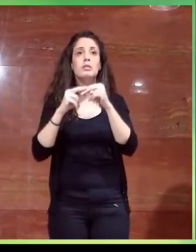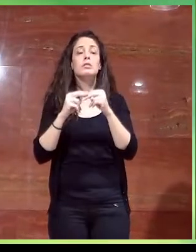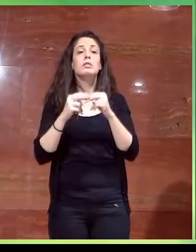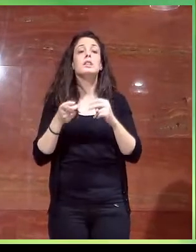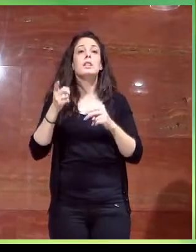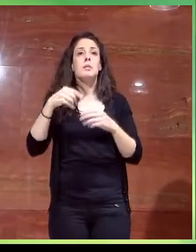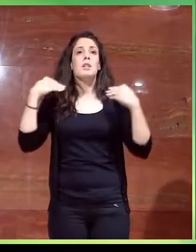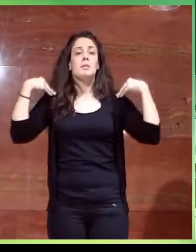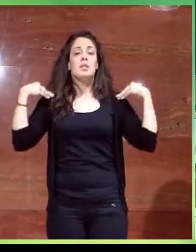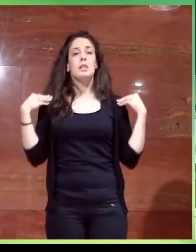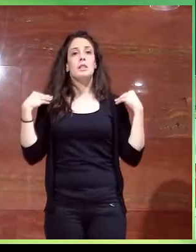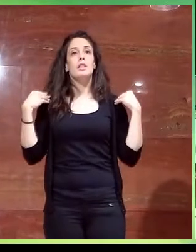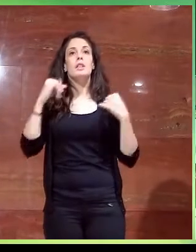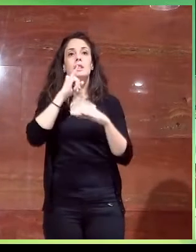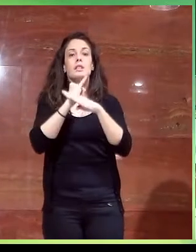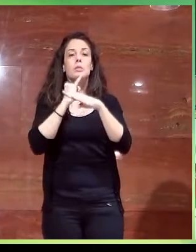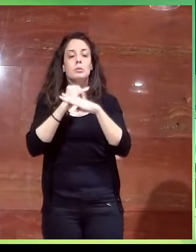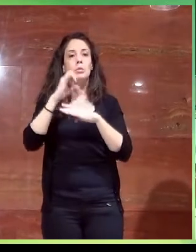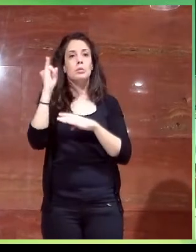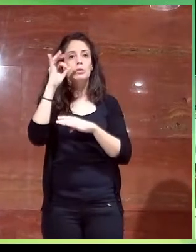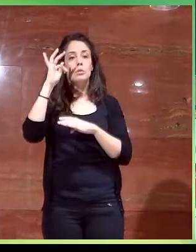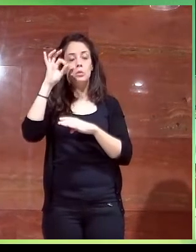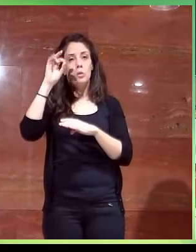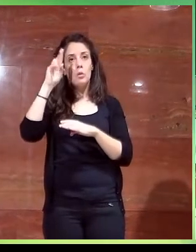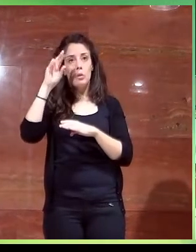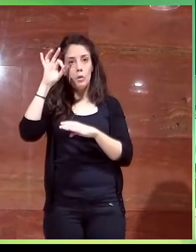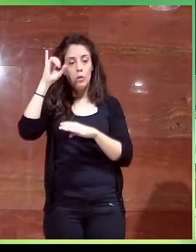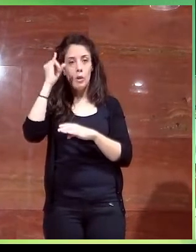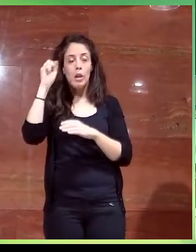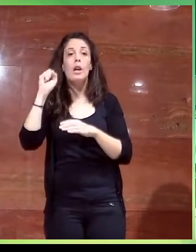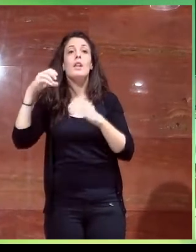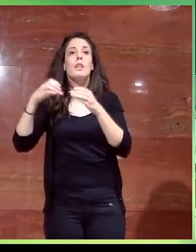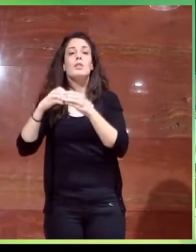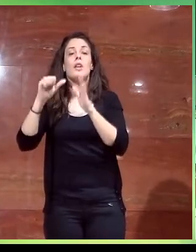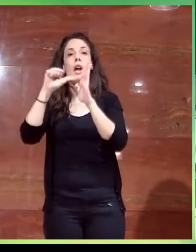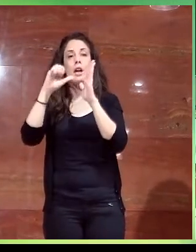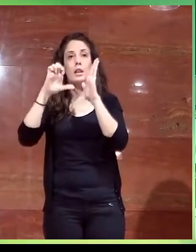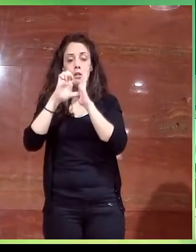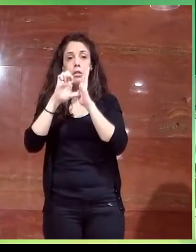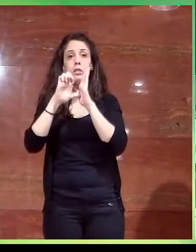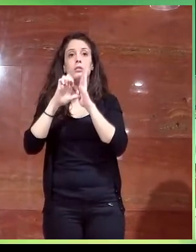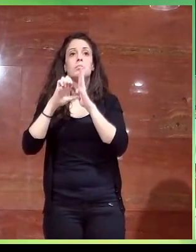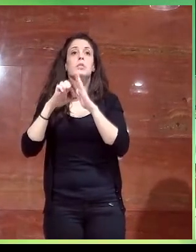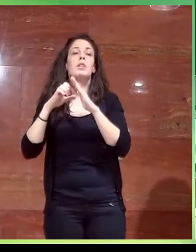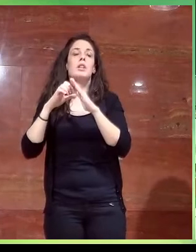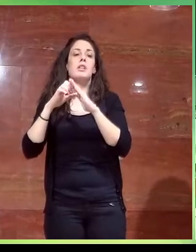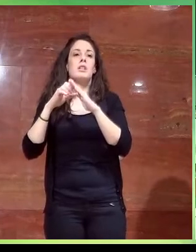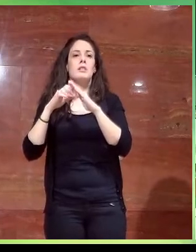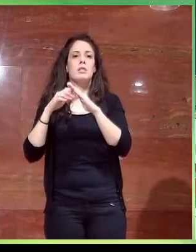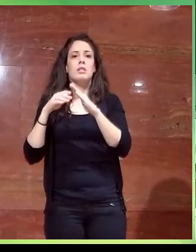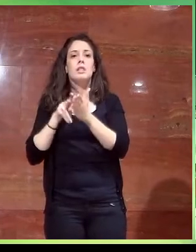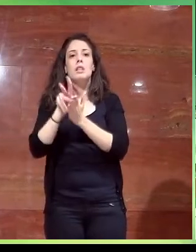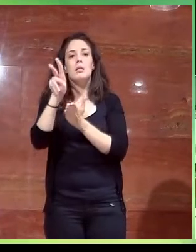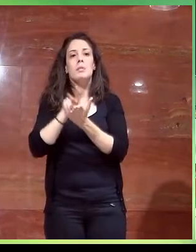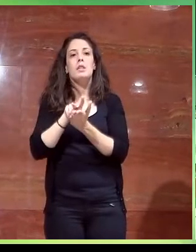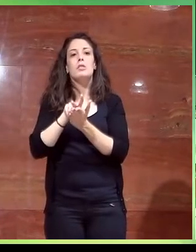del Instituto Torroja en el grupo de normalización de AENOR, accesibilidad al entorno construido, deslizamiento y pararrayos, y forman